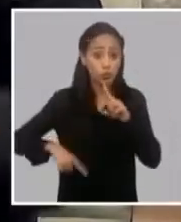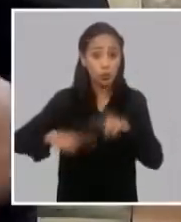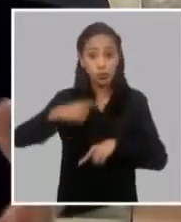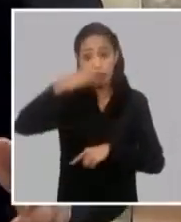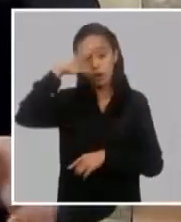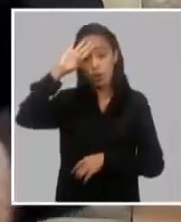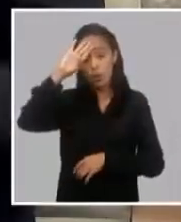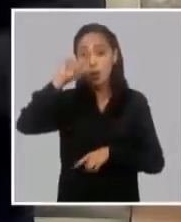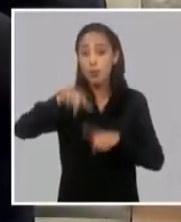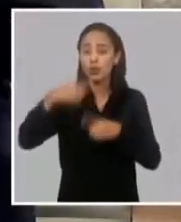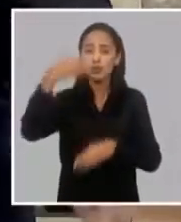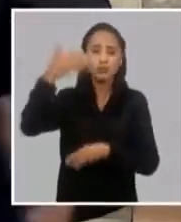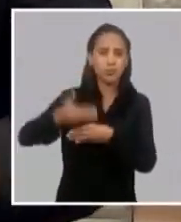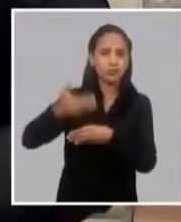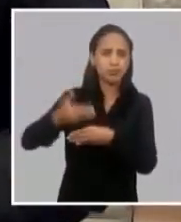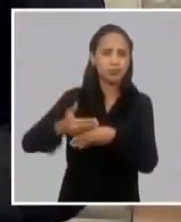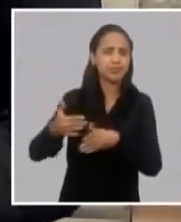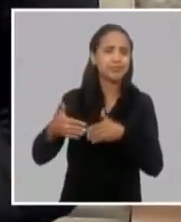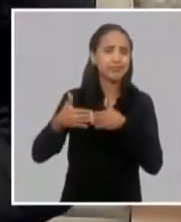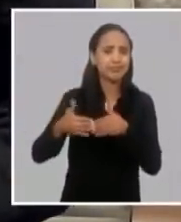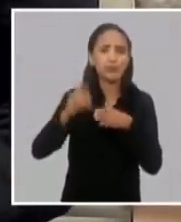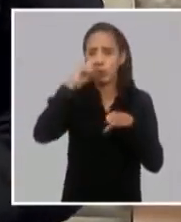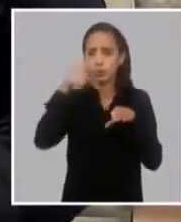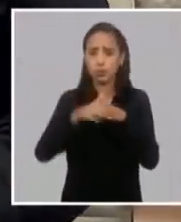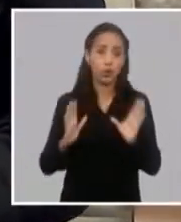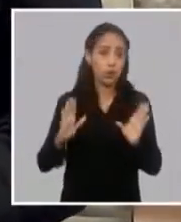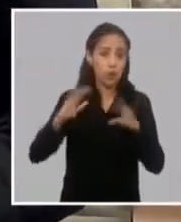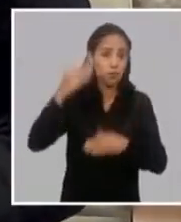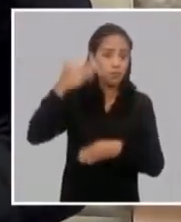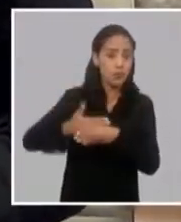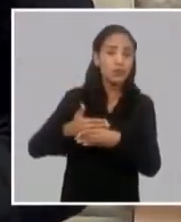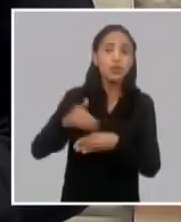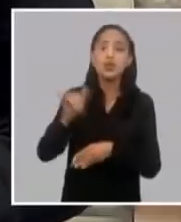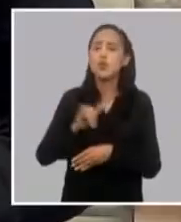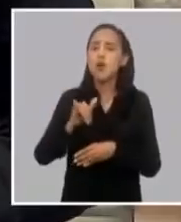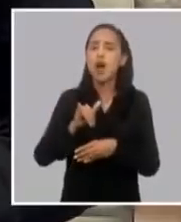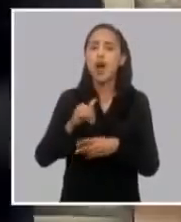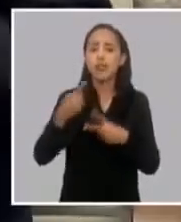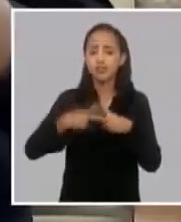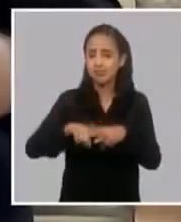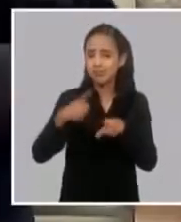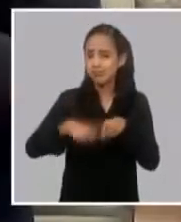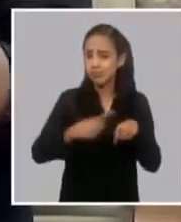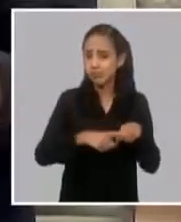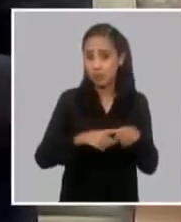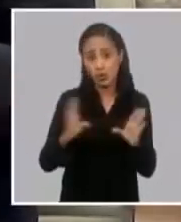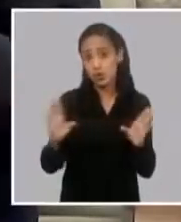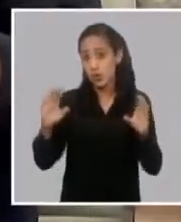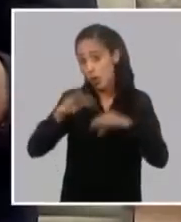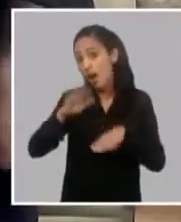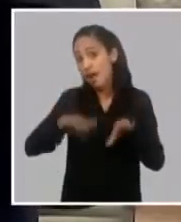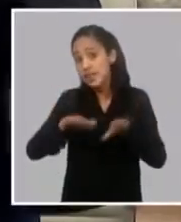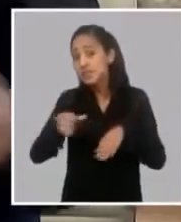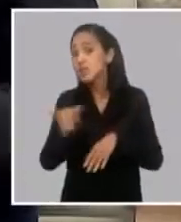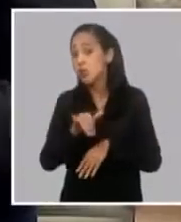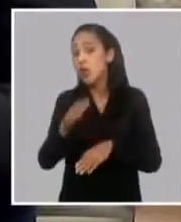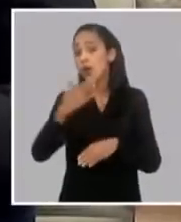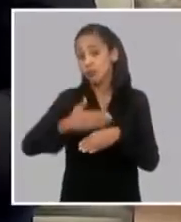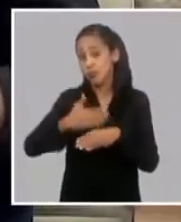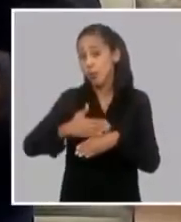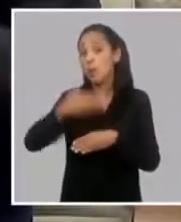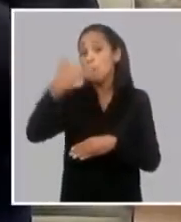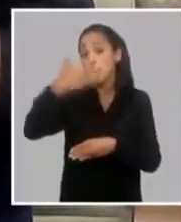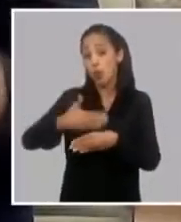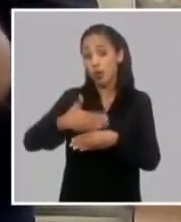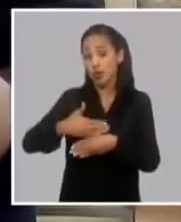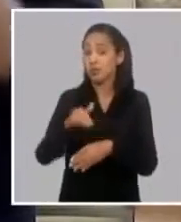entre el combustible, que impiden que entren las piezas de repuesto y la situación que se ha aplicado. Pero vamos a continuar dándole seguimiento en